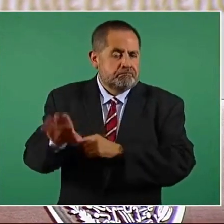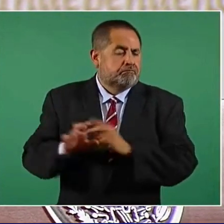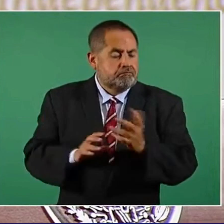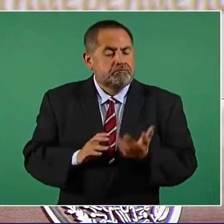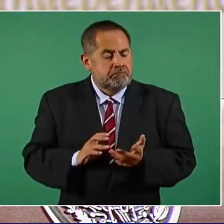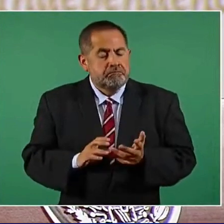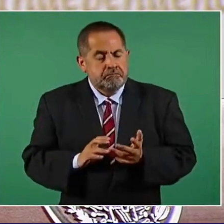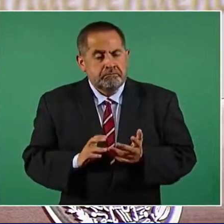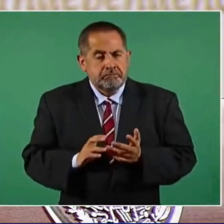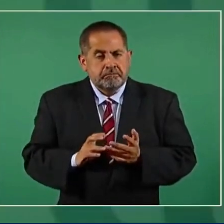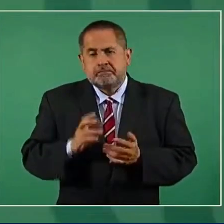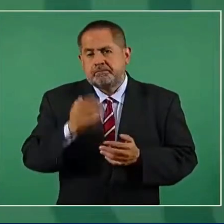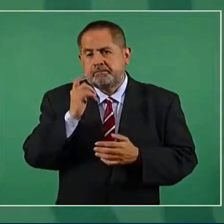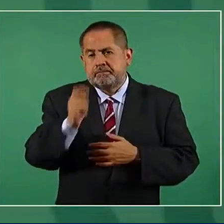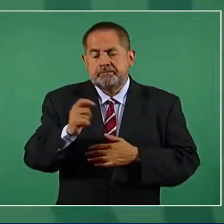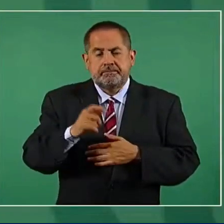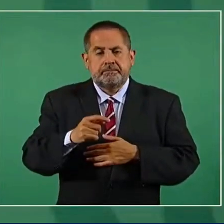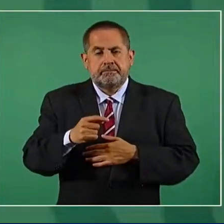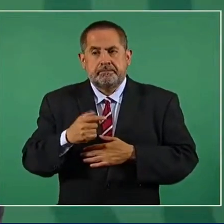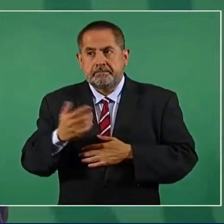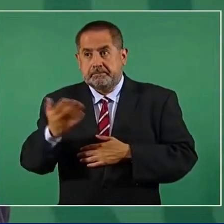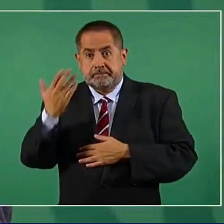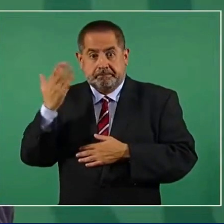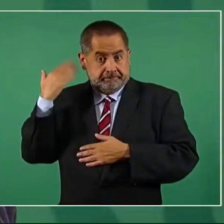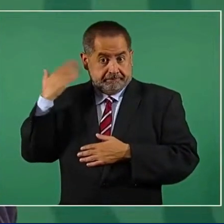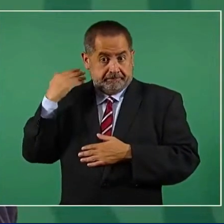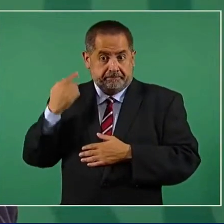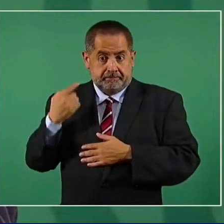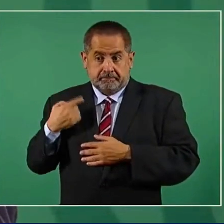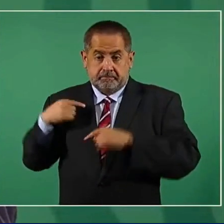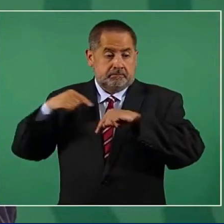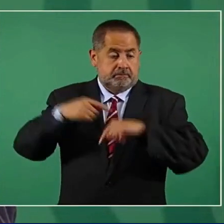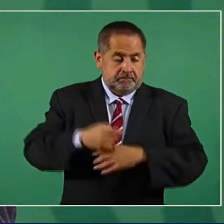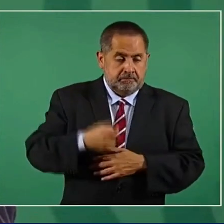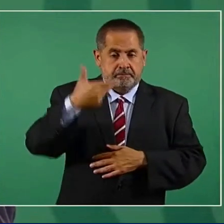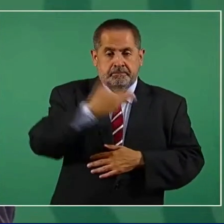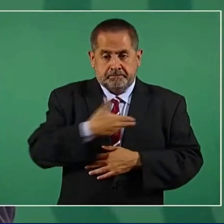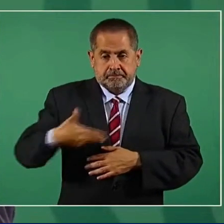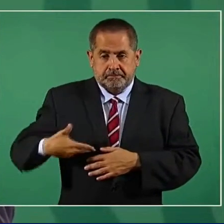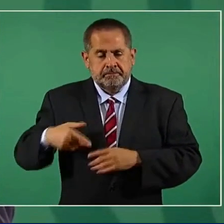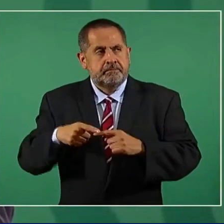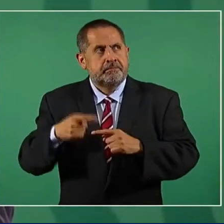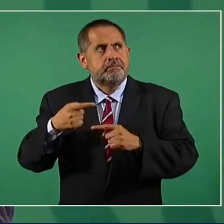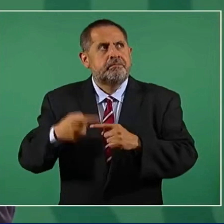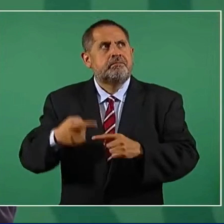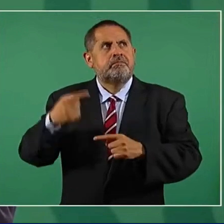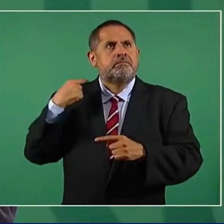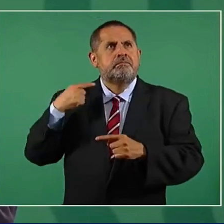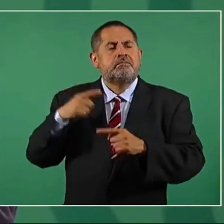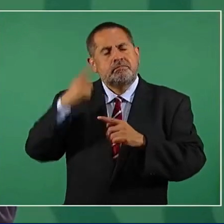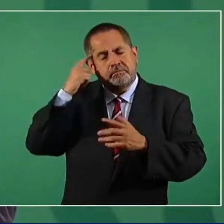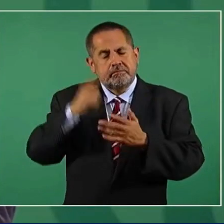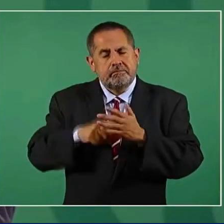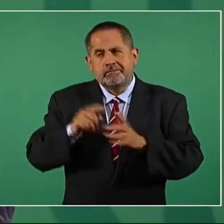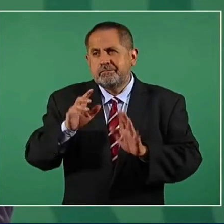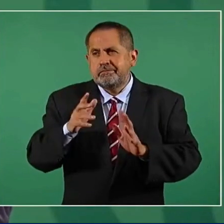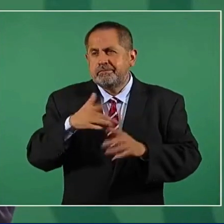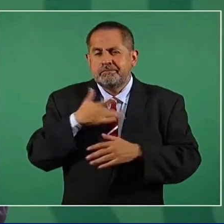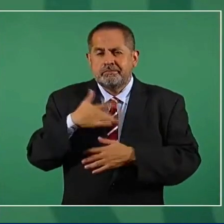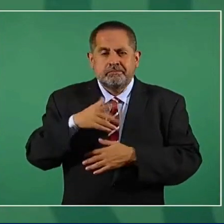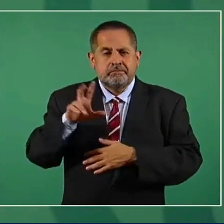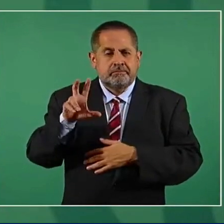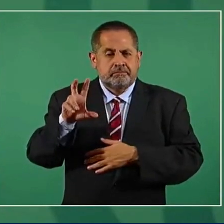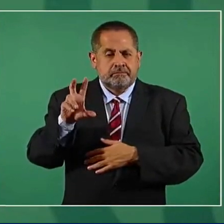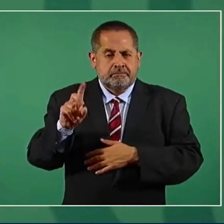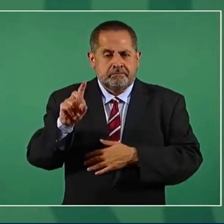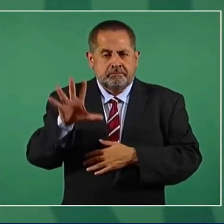Y cuando llegamos, creo que el 35% de todas